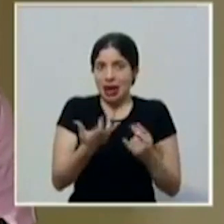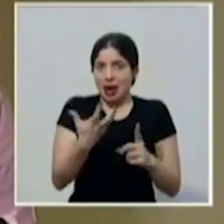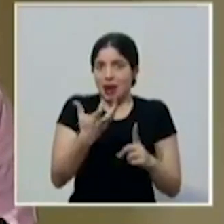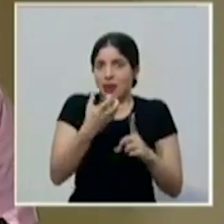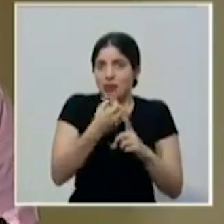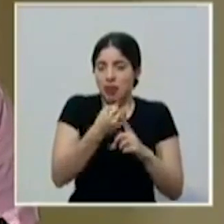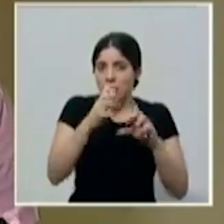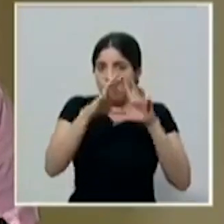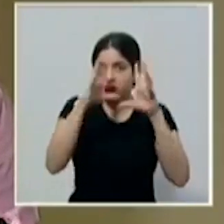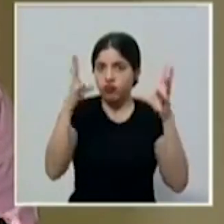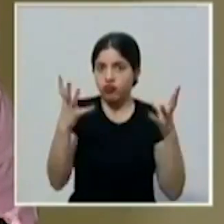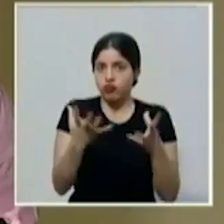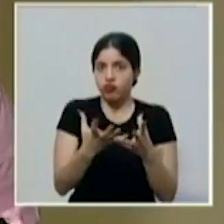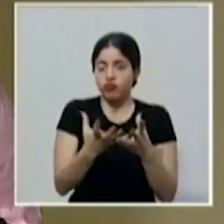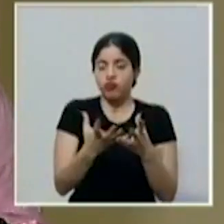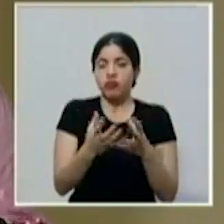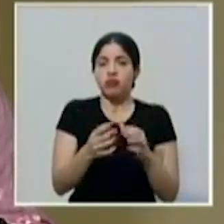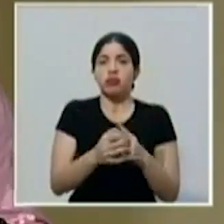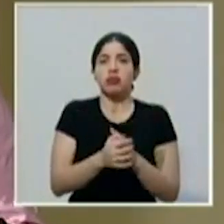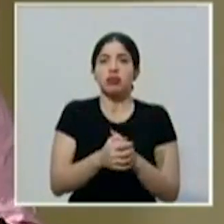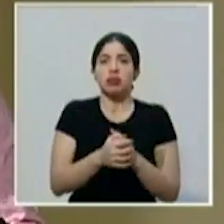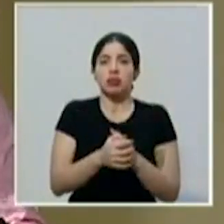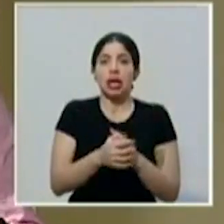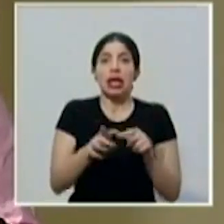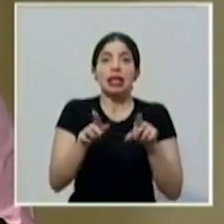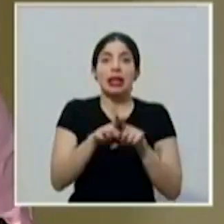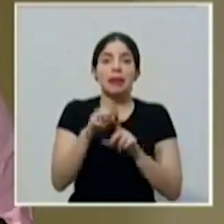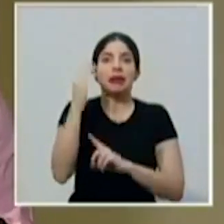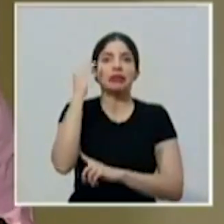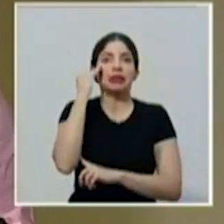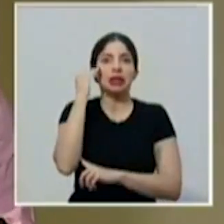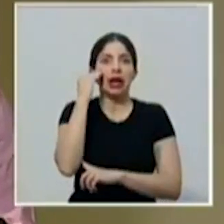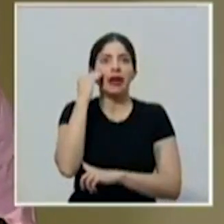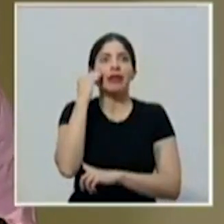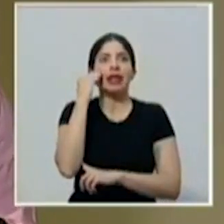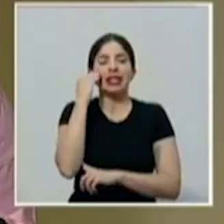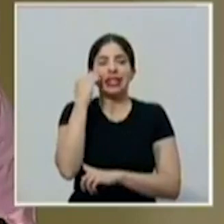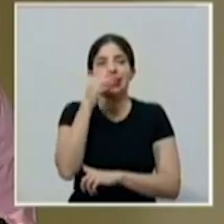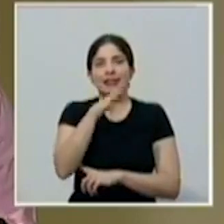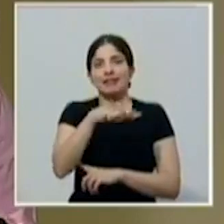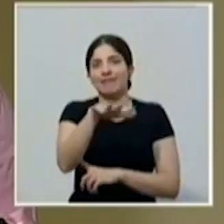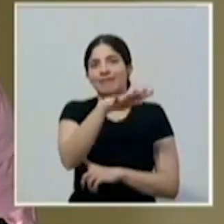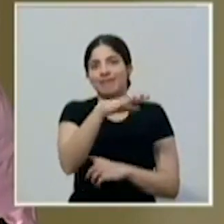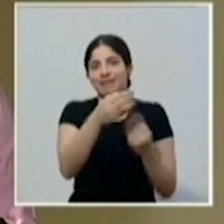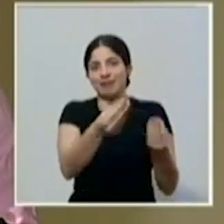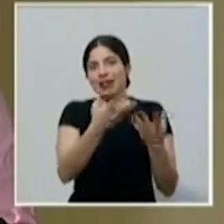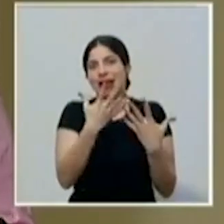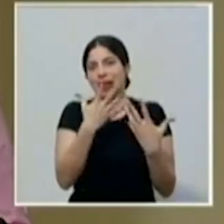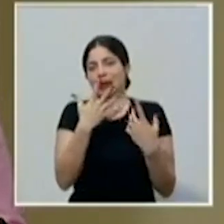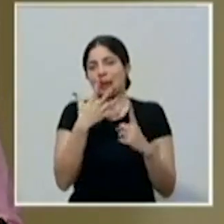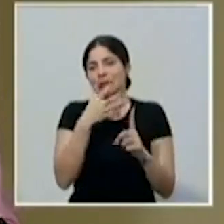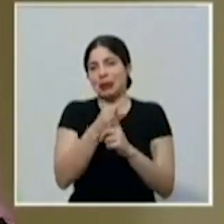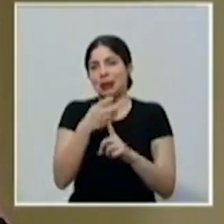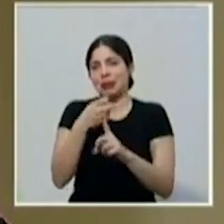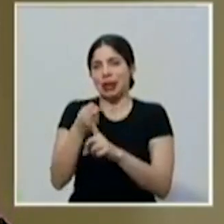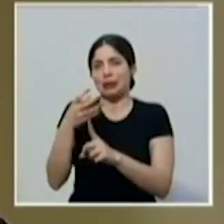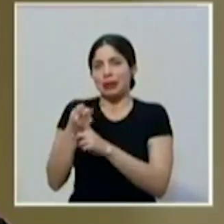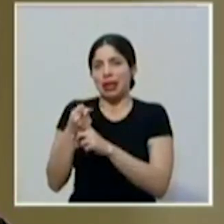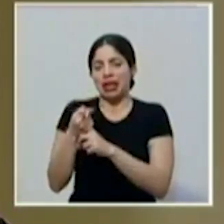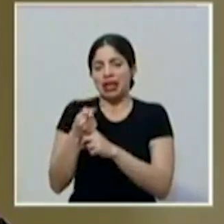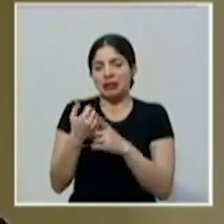nivel global, y conociendo los impactos que nos ha generado, hechos que no voy a